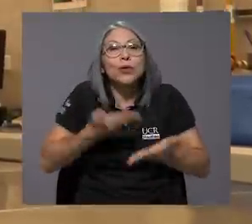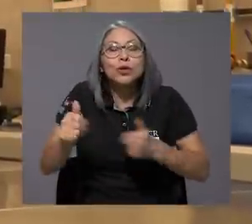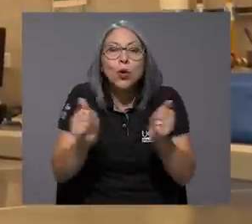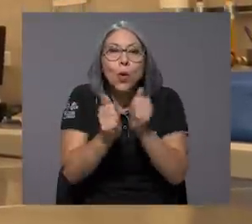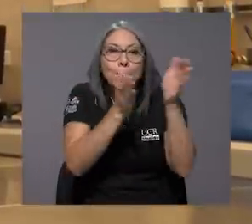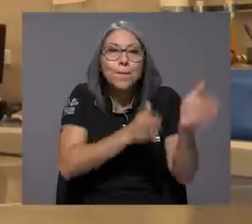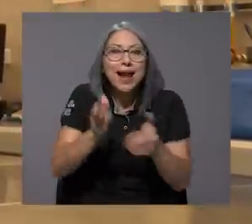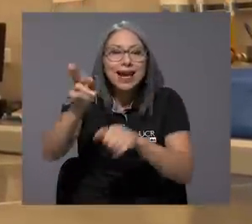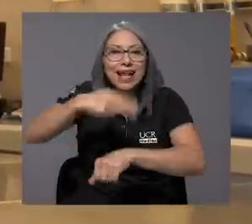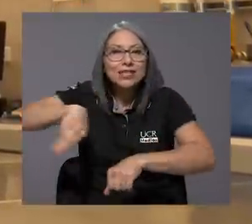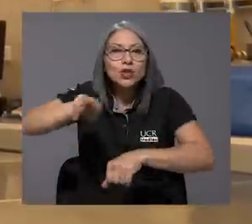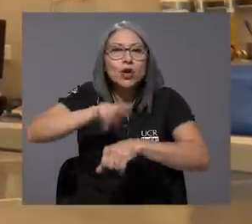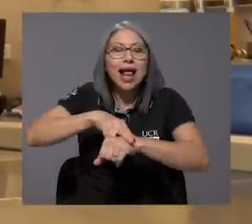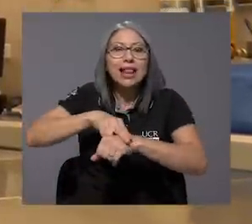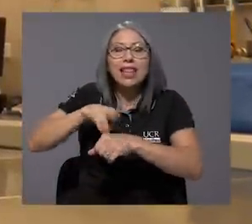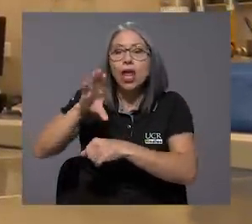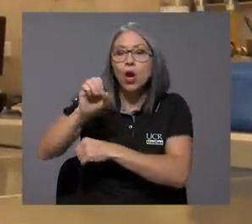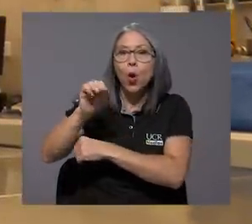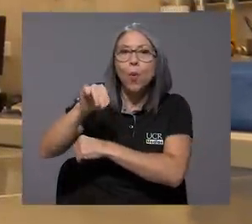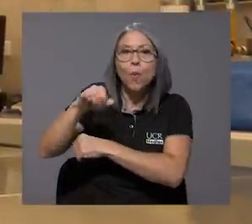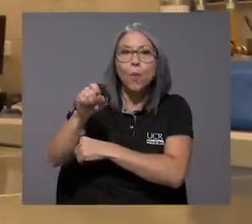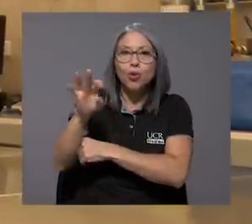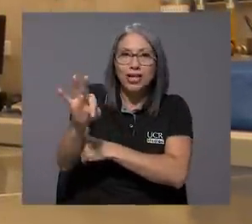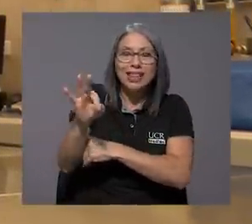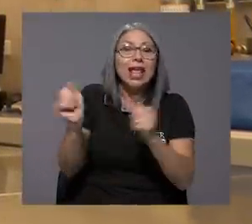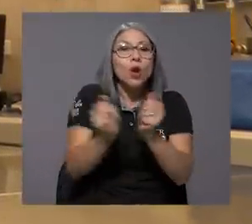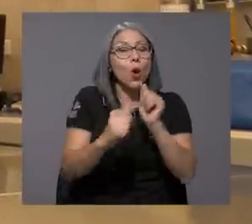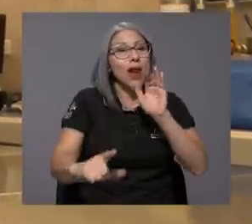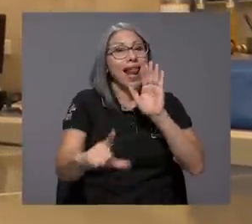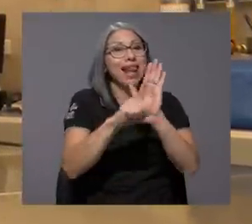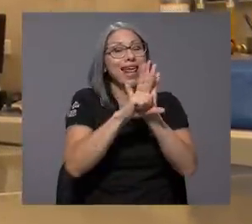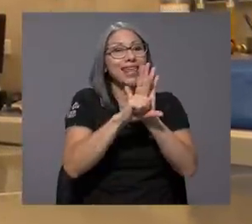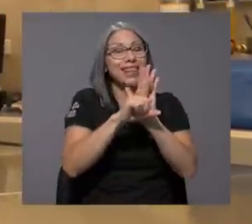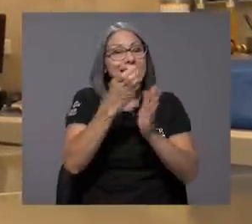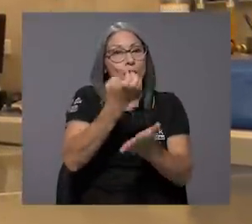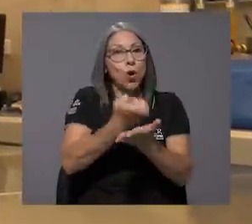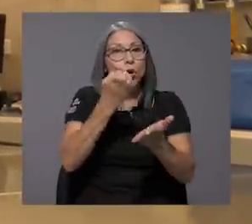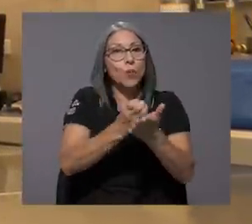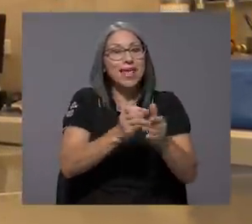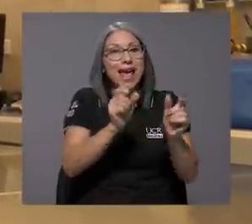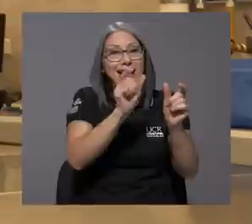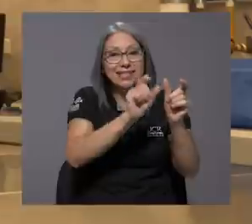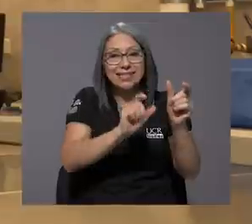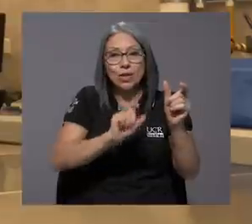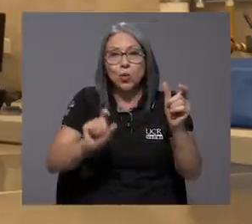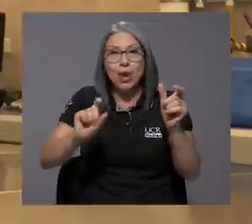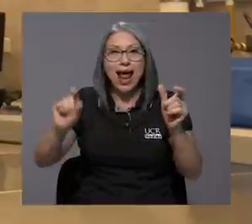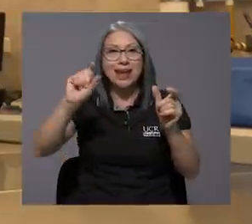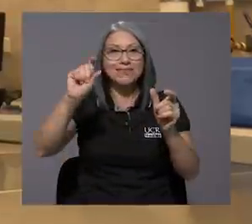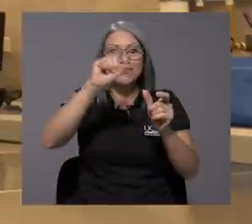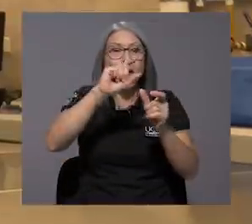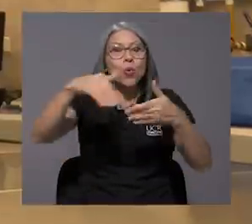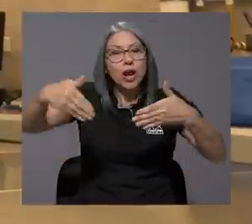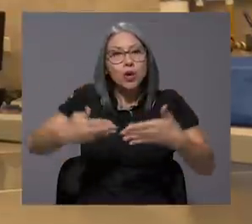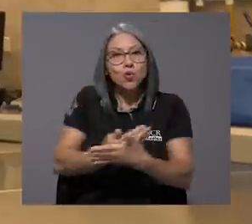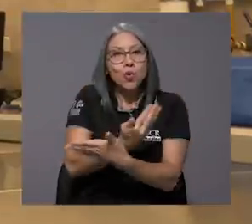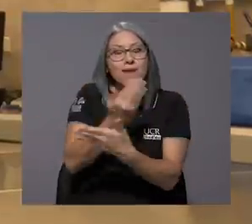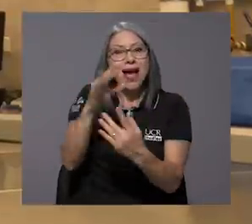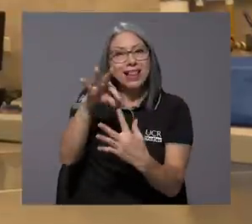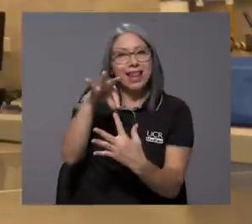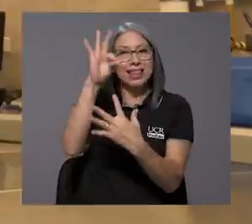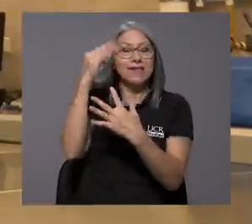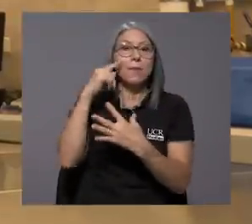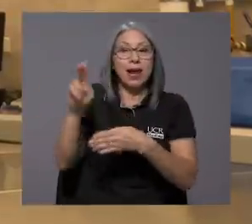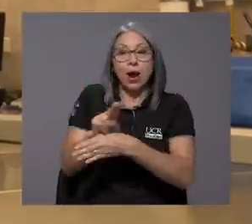¿verdad?, con el Plan Nacional de Compostaje, con la Ley de Economía Circular. Estamos dando una nueva alternativa